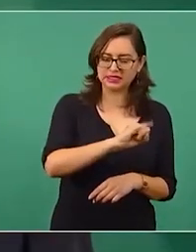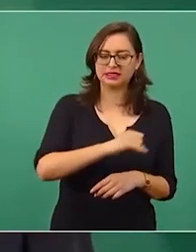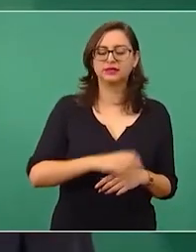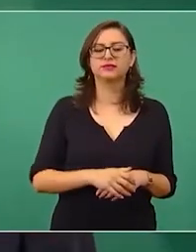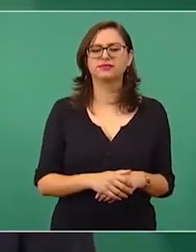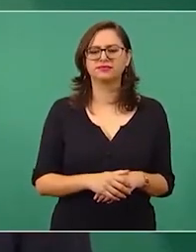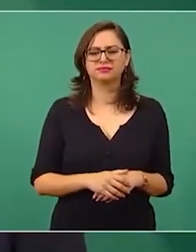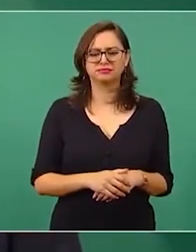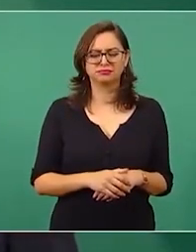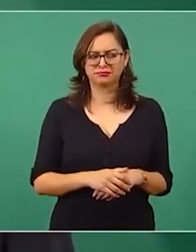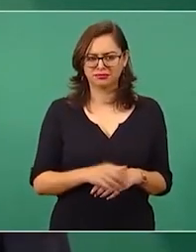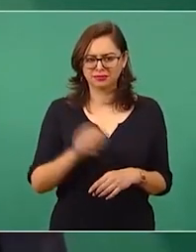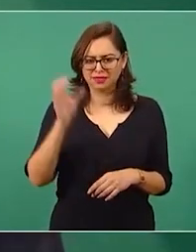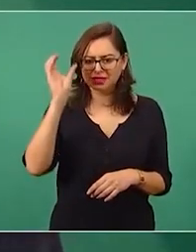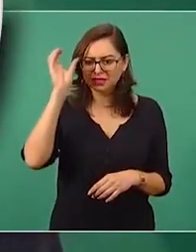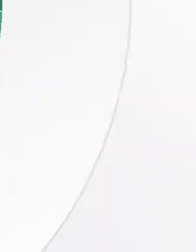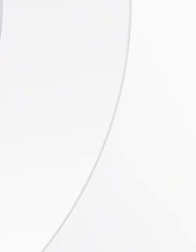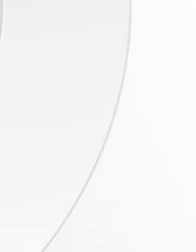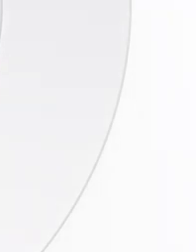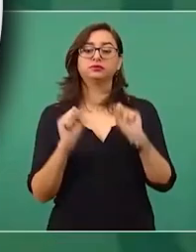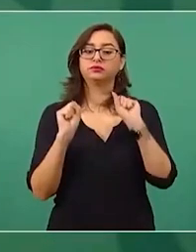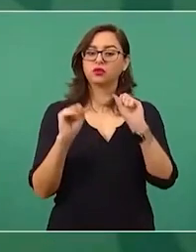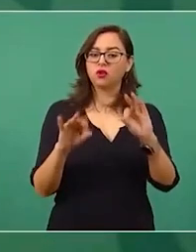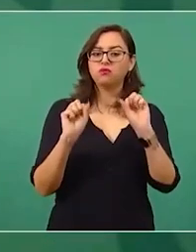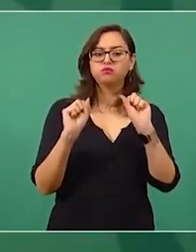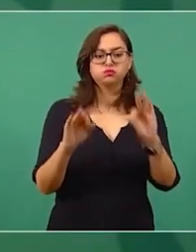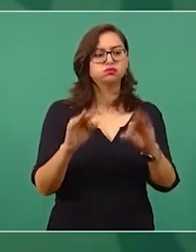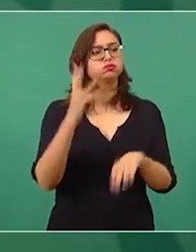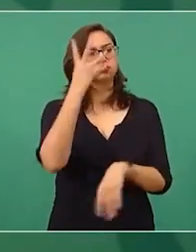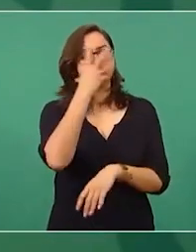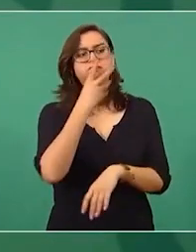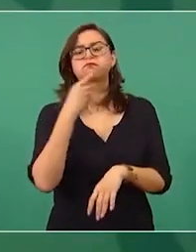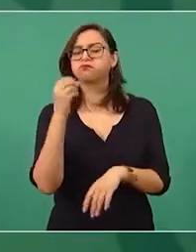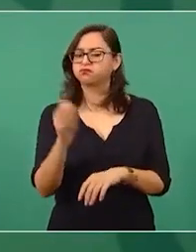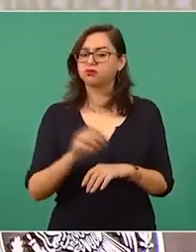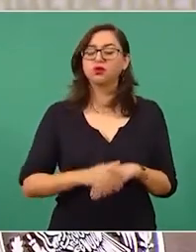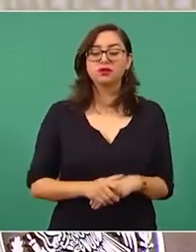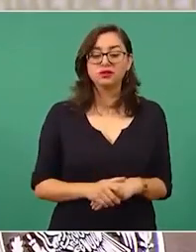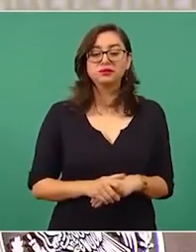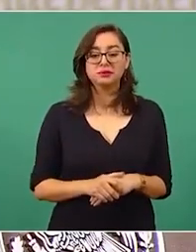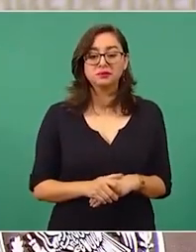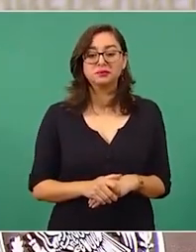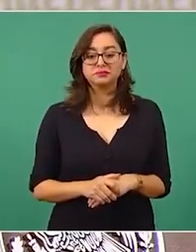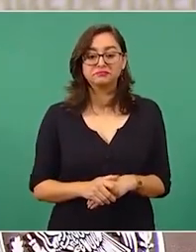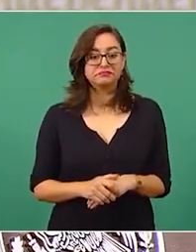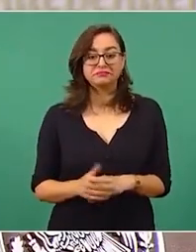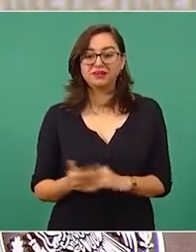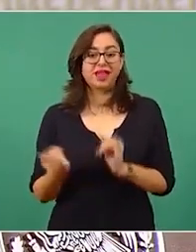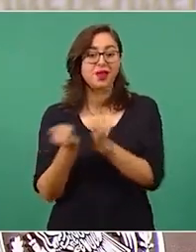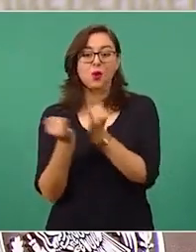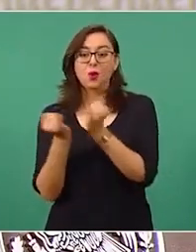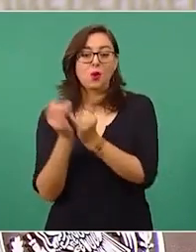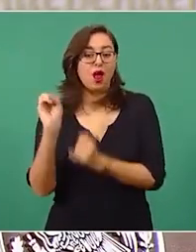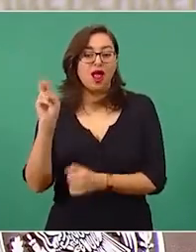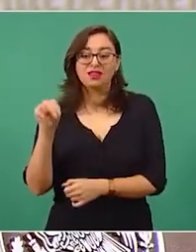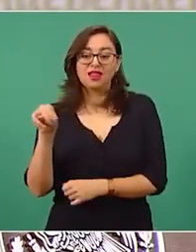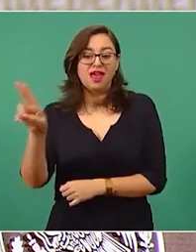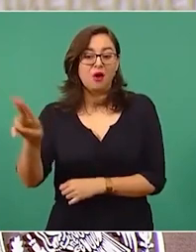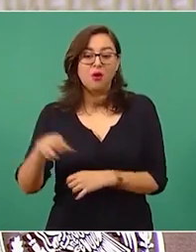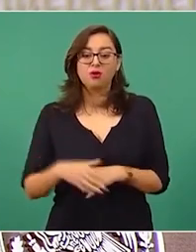es ciencia eso es un poco lo de la ONU que hablaba yo sobran